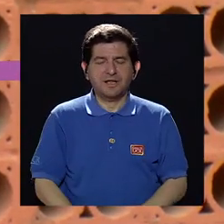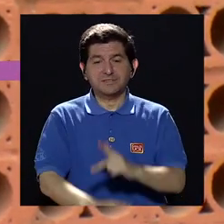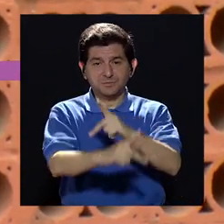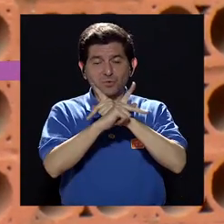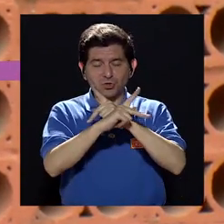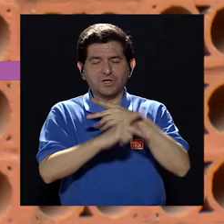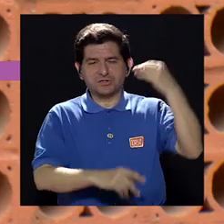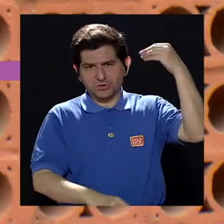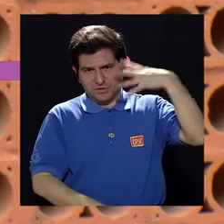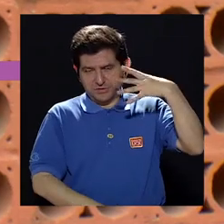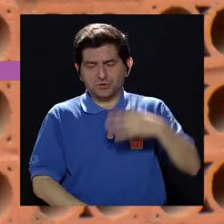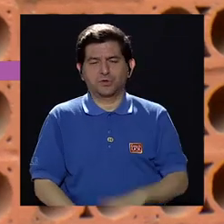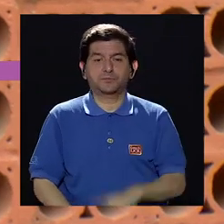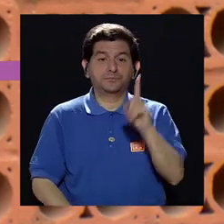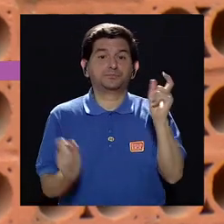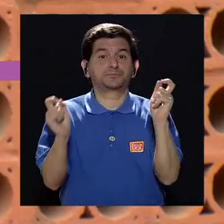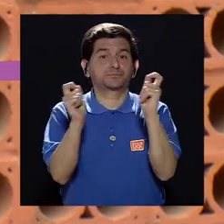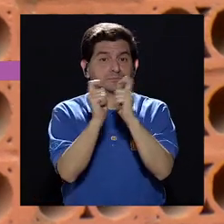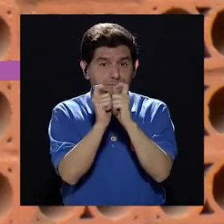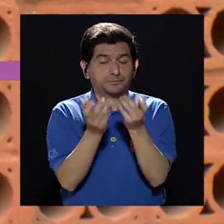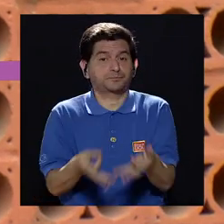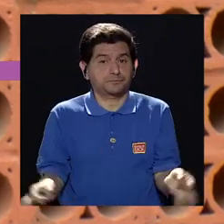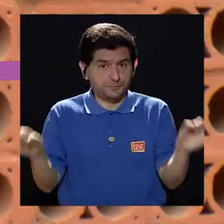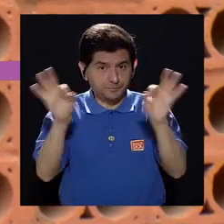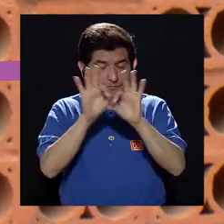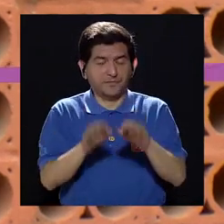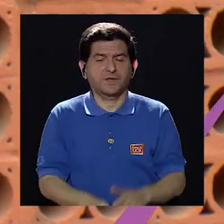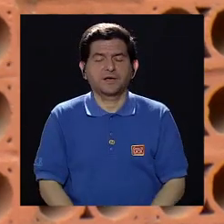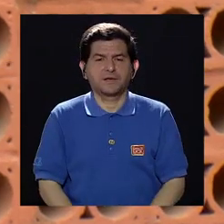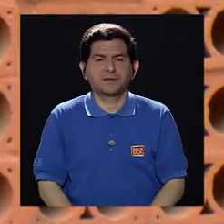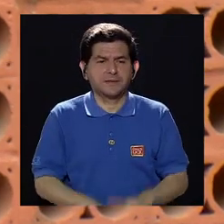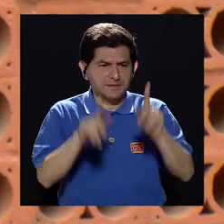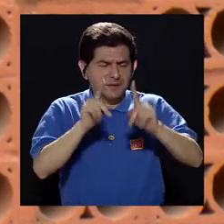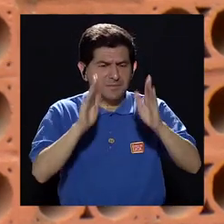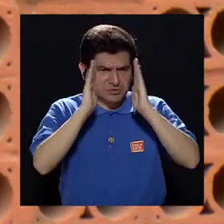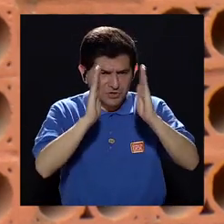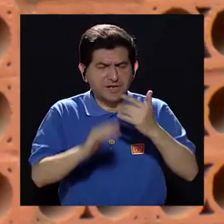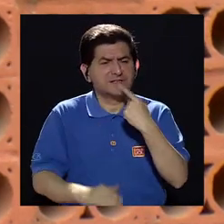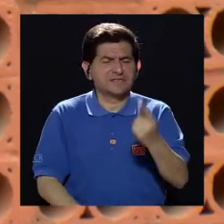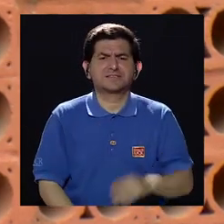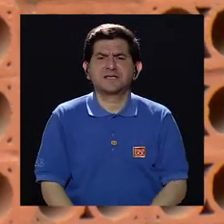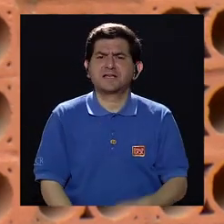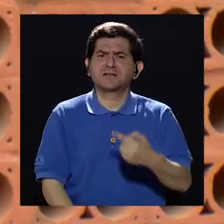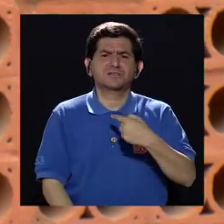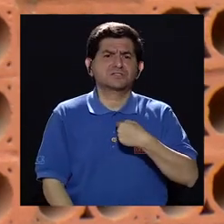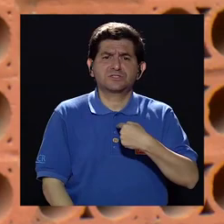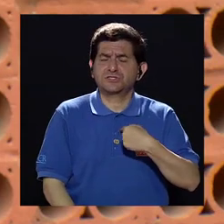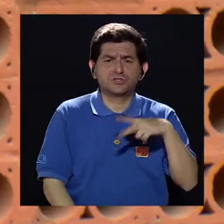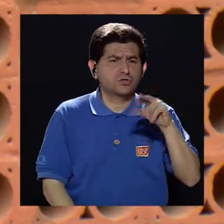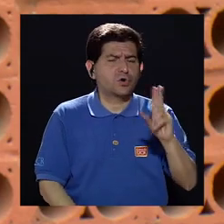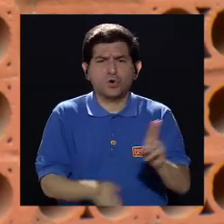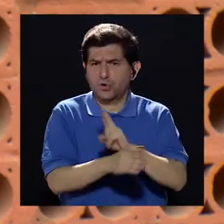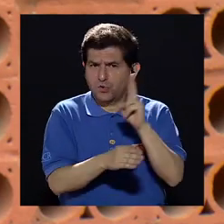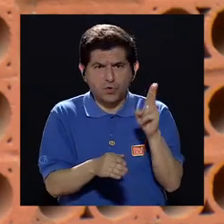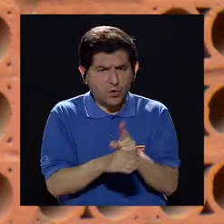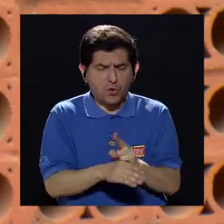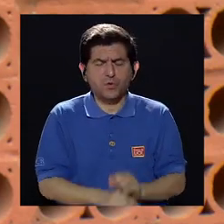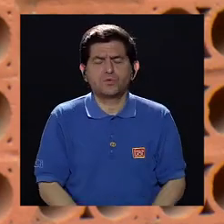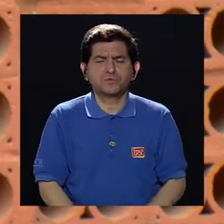protector solar. Hay un detalle donde muchas de mis pacientes me dicen Doc, pero es que si no me pongo